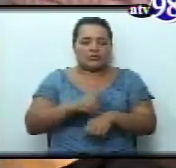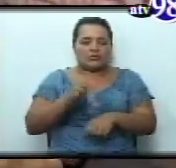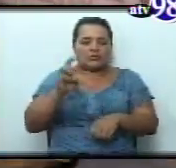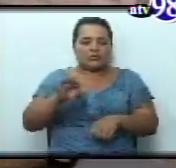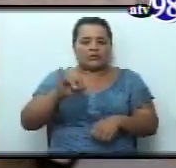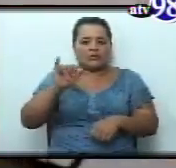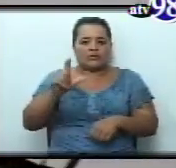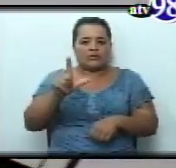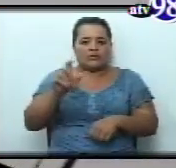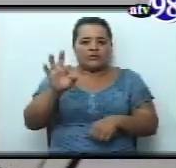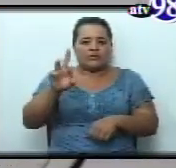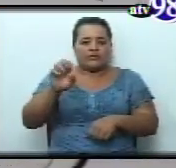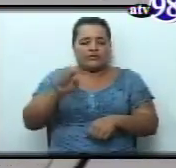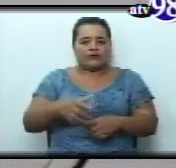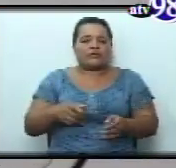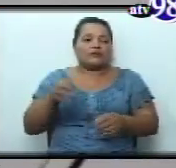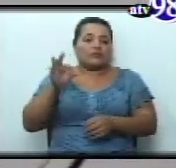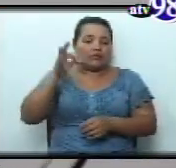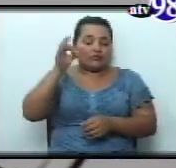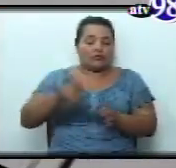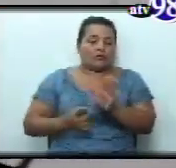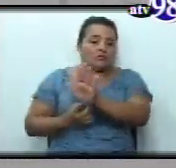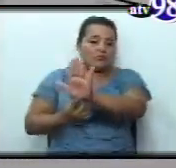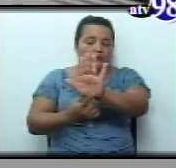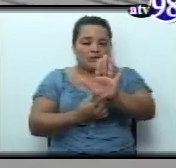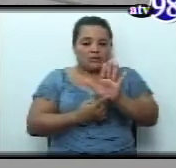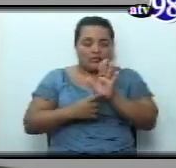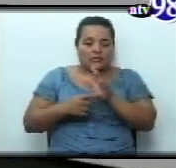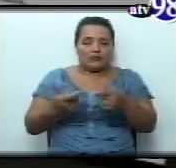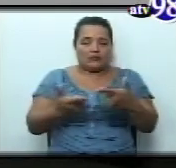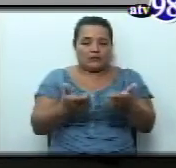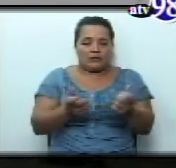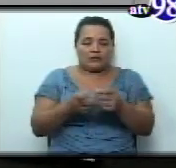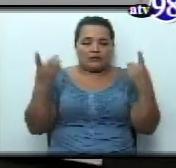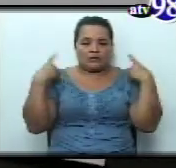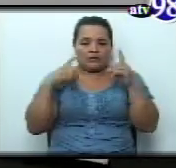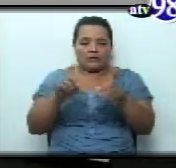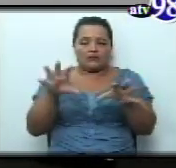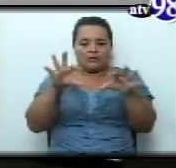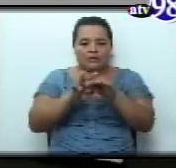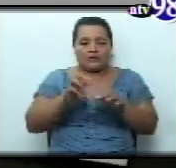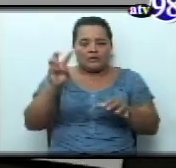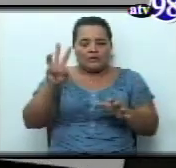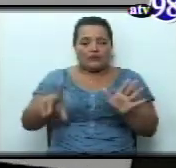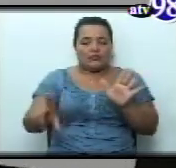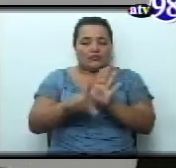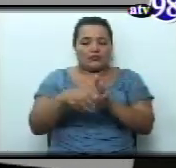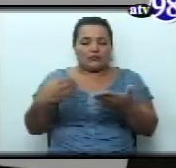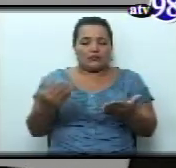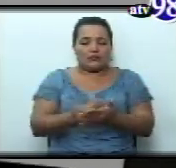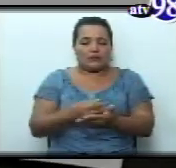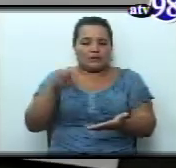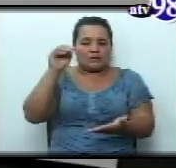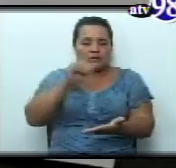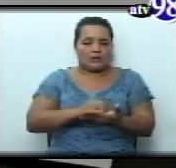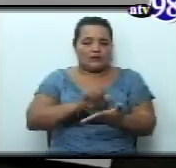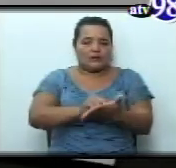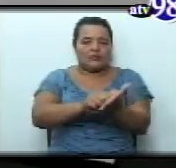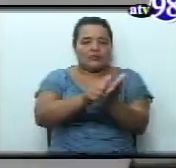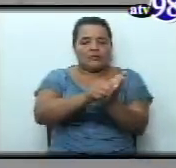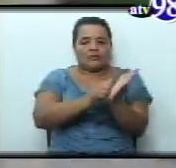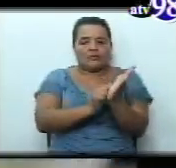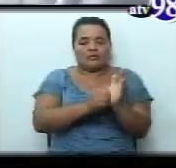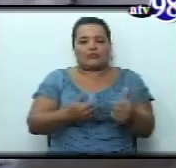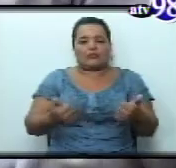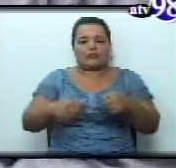se comprometió a presentar en la próxima reunión de junta directiva estas tres iniciativas de ley para su inclusión en la agenda de plenario. Las